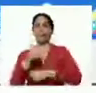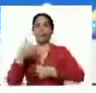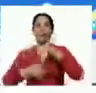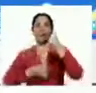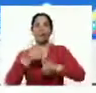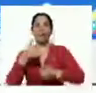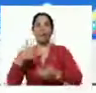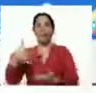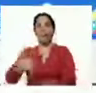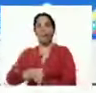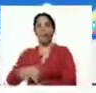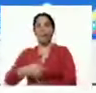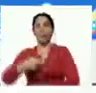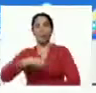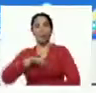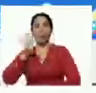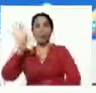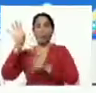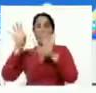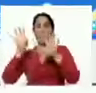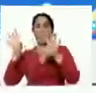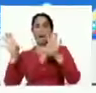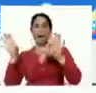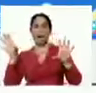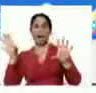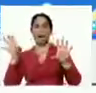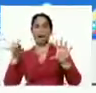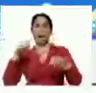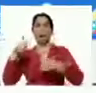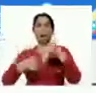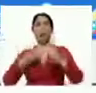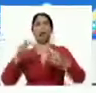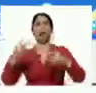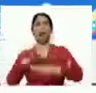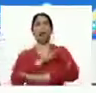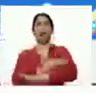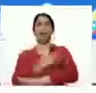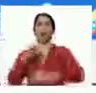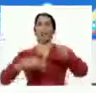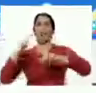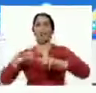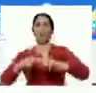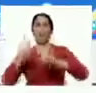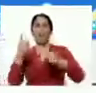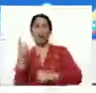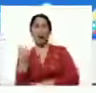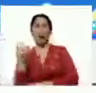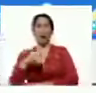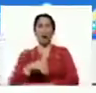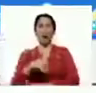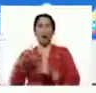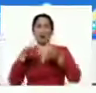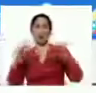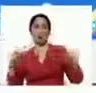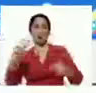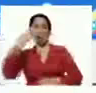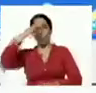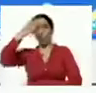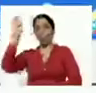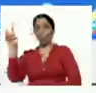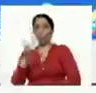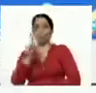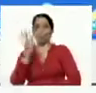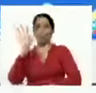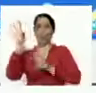cuáles son las debilidades de nuestros países, cuáles son las nuevas fortalezas por construir, Nicaragua, Cuba, Venezuela,